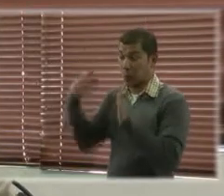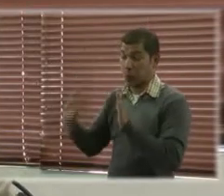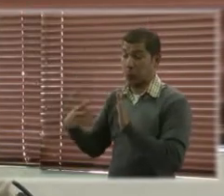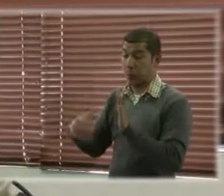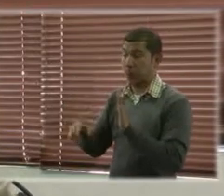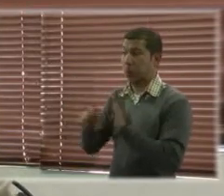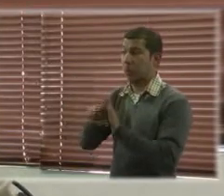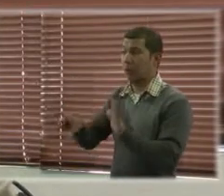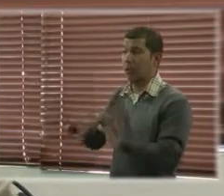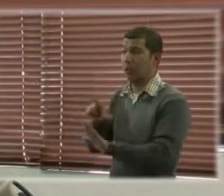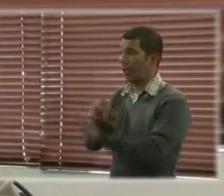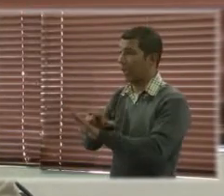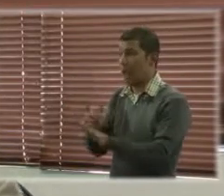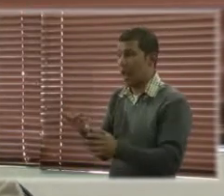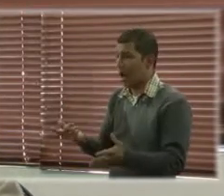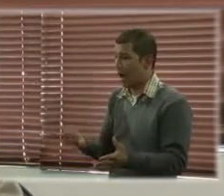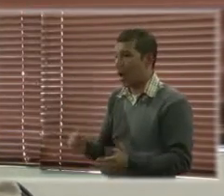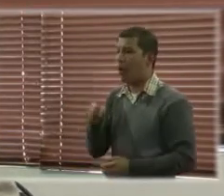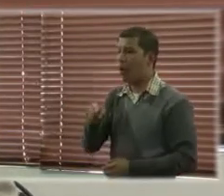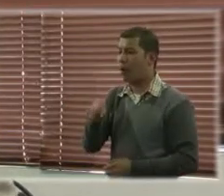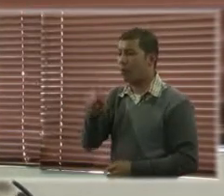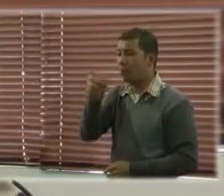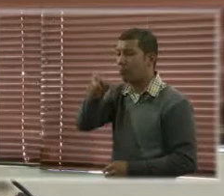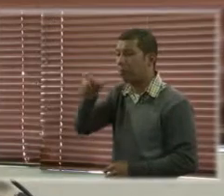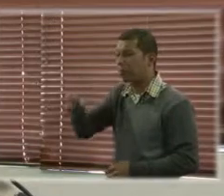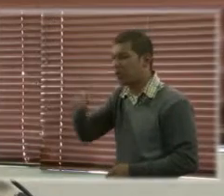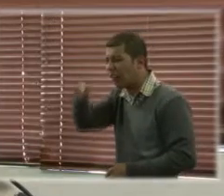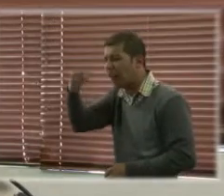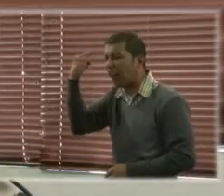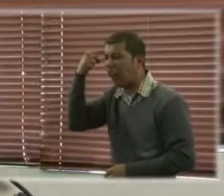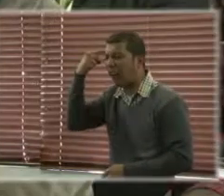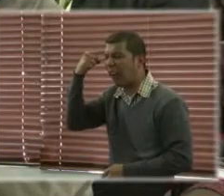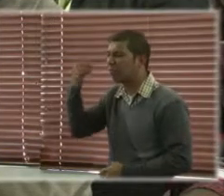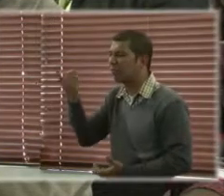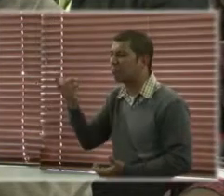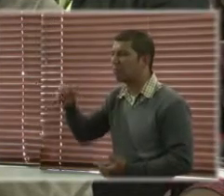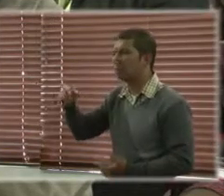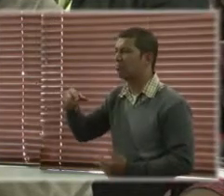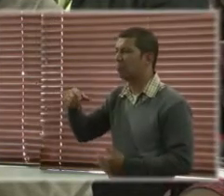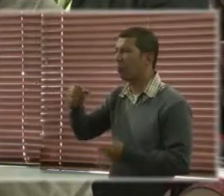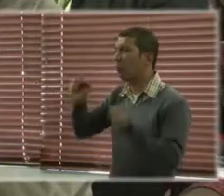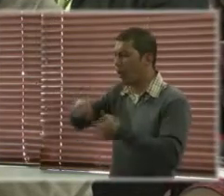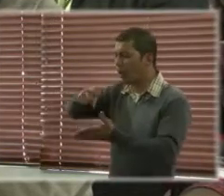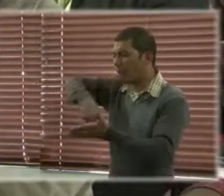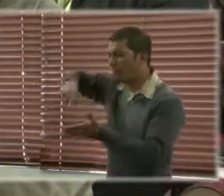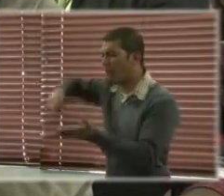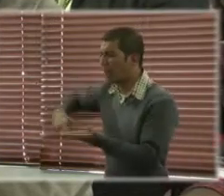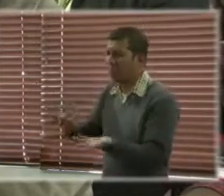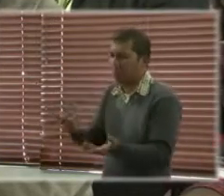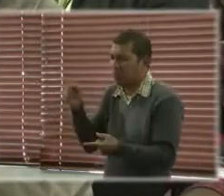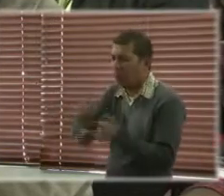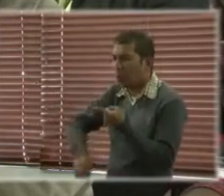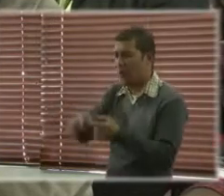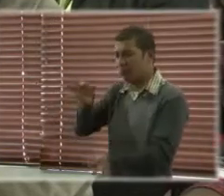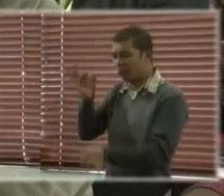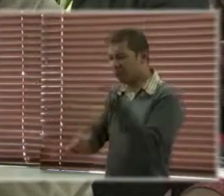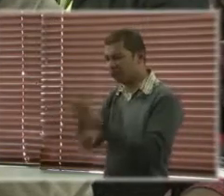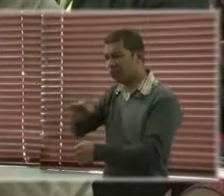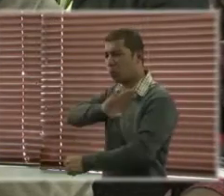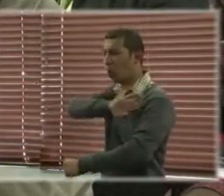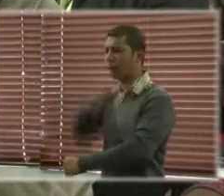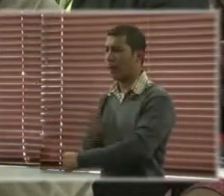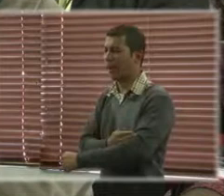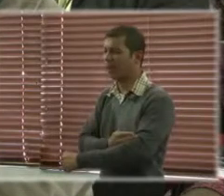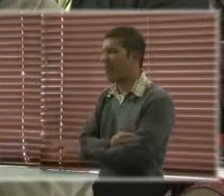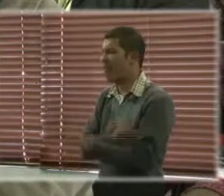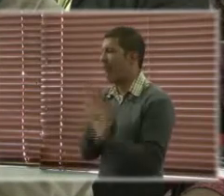mentalmente incapaces por el sistema judicial y son internadas por orden de juez en el hospital.